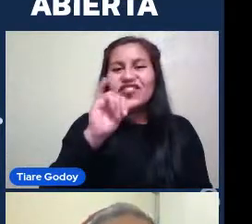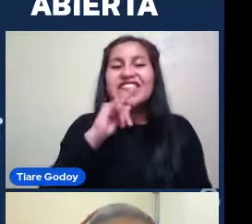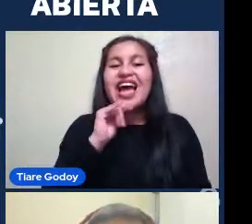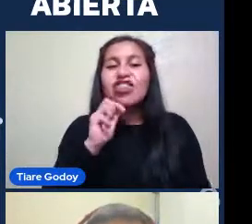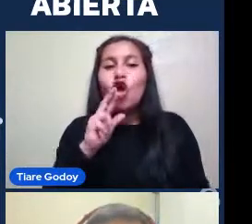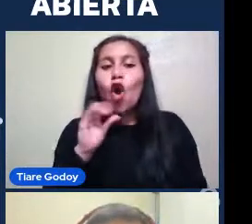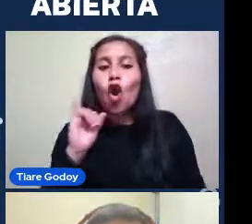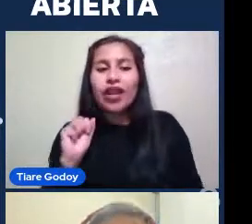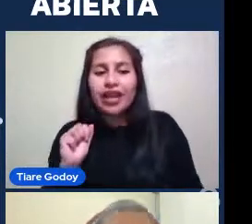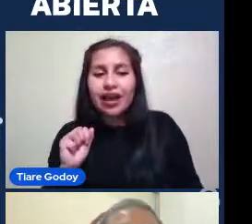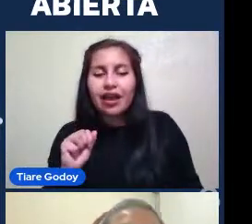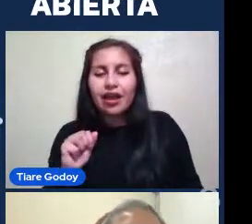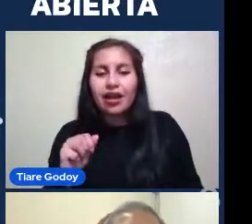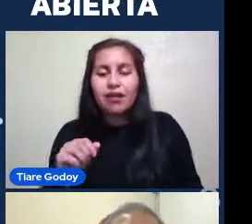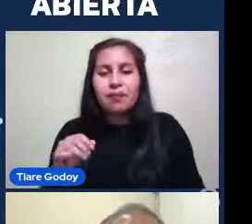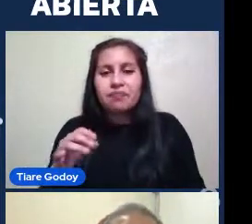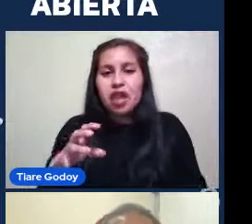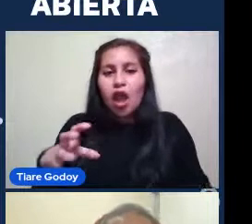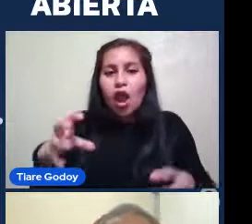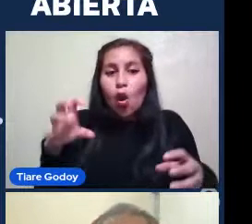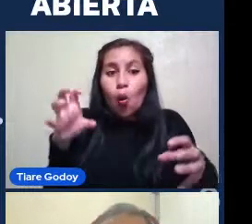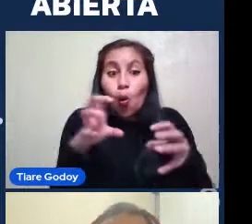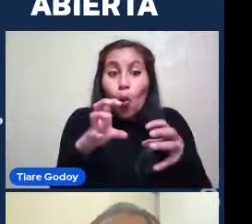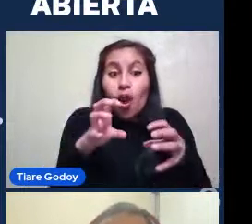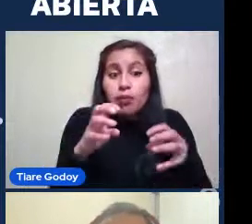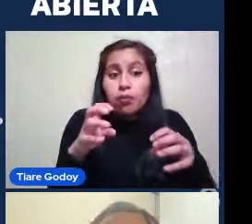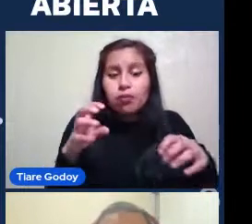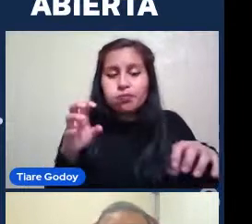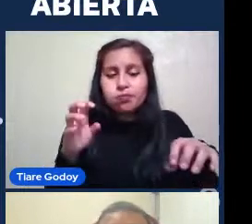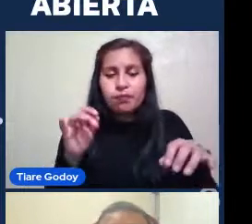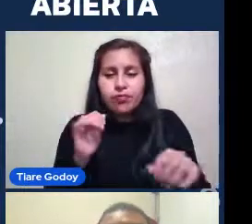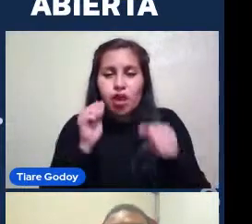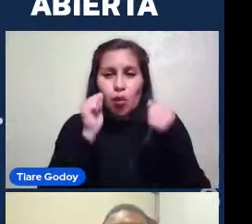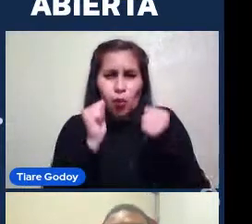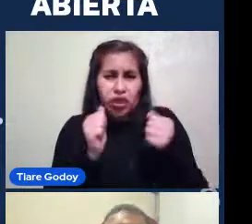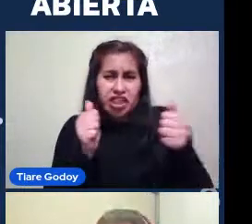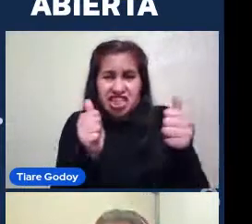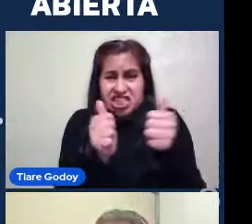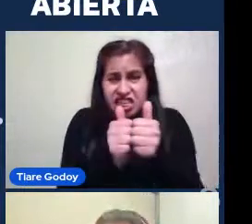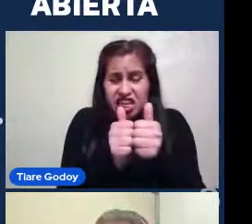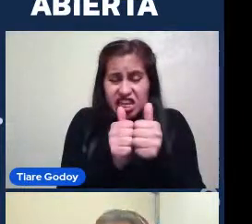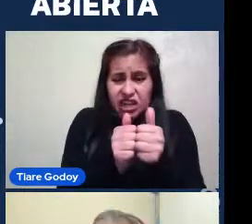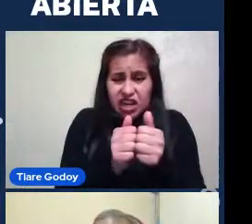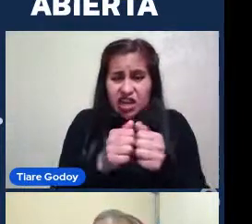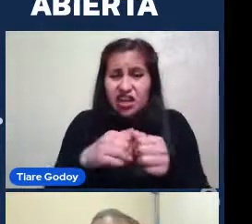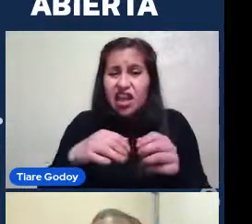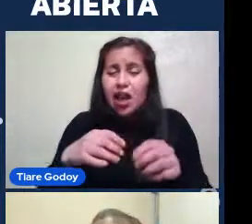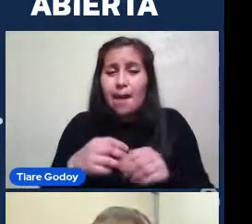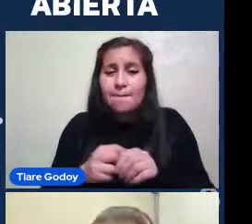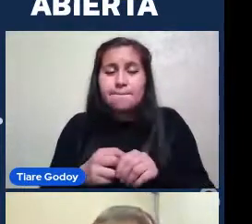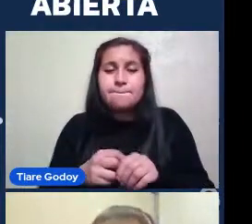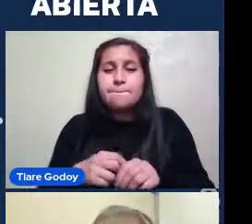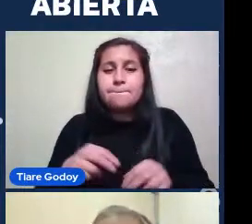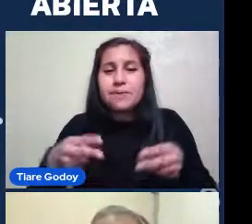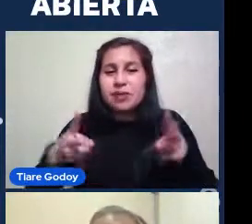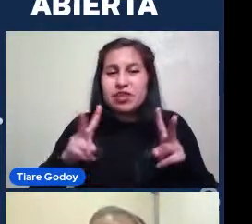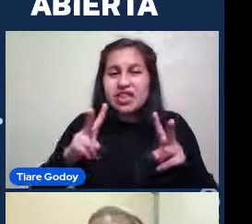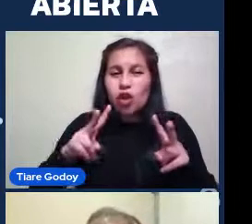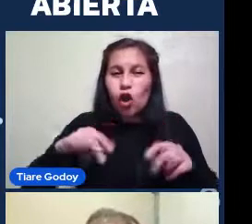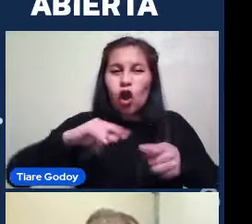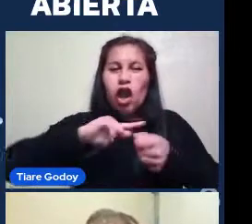Actuado Sobre ella No necesariamente Una interacción Directa Pero si Puede haber habido Algún acercamiento